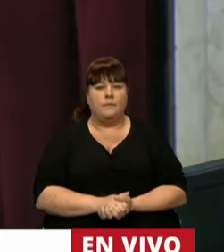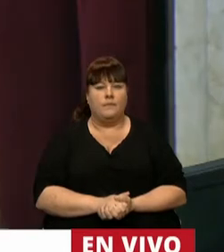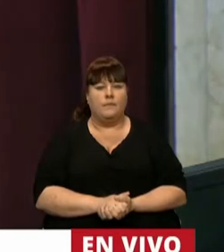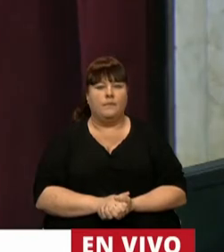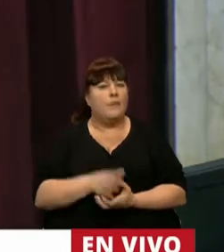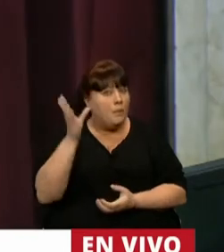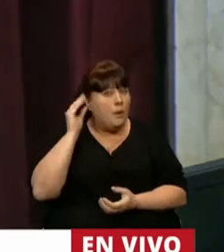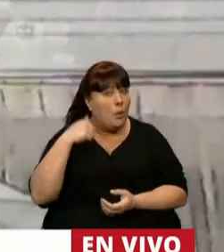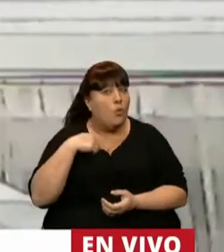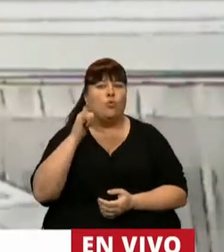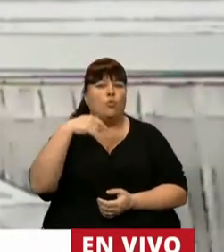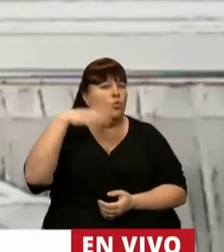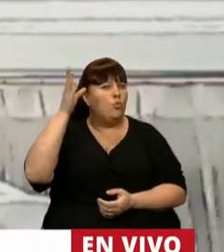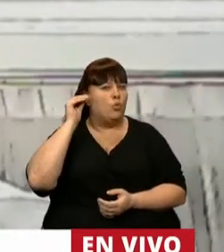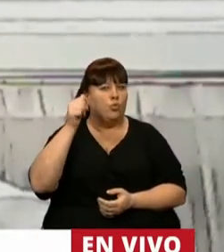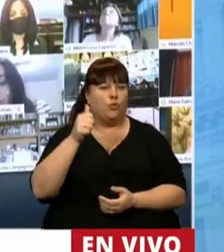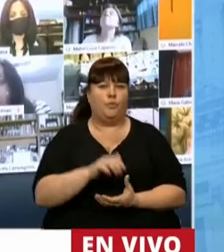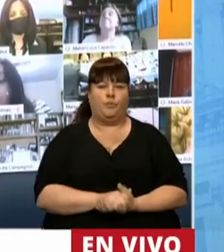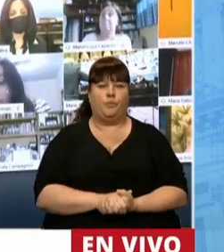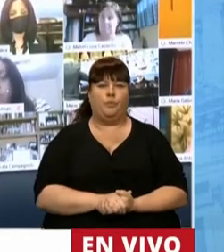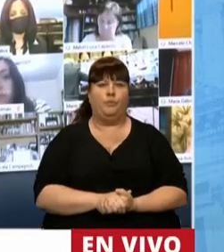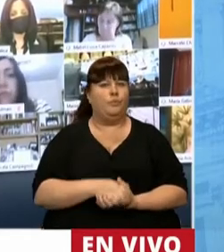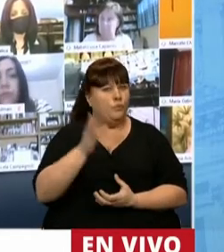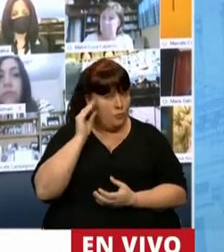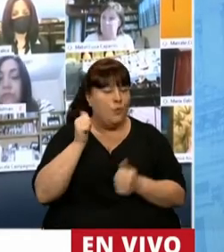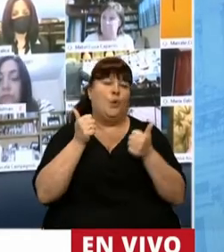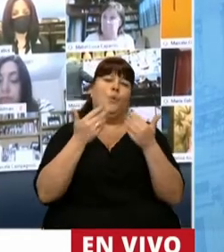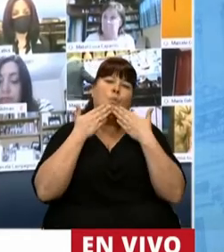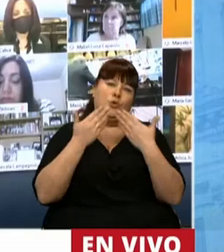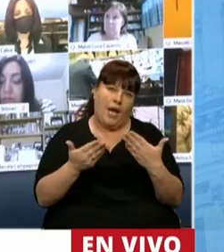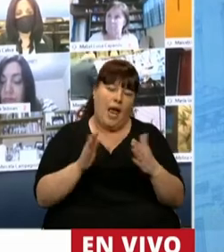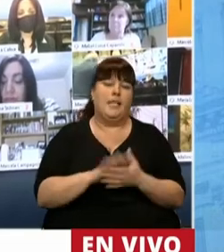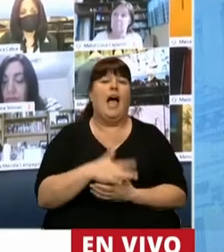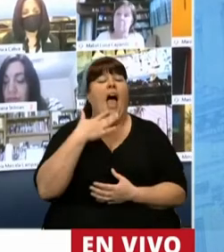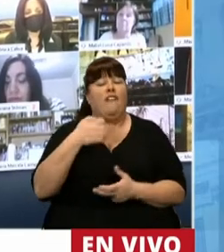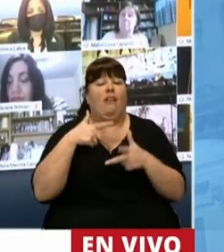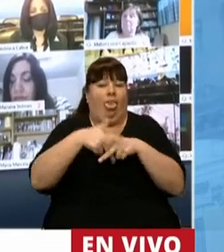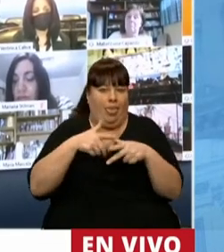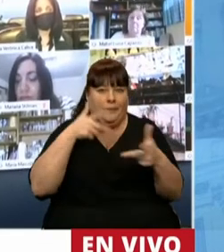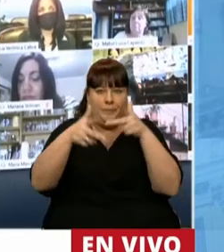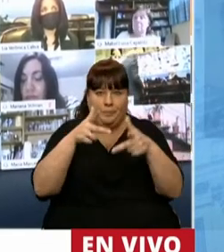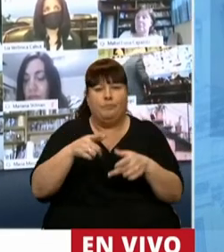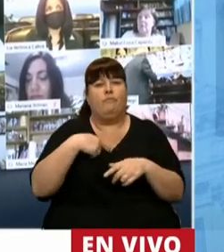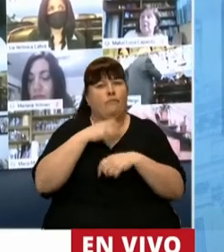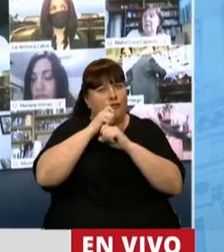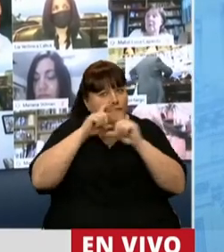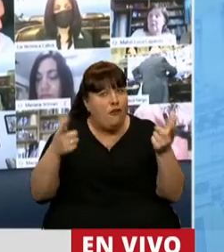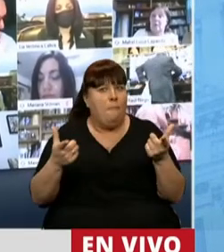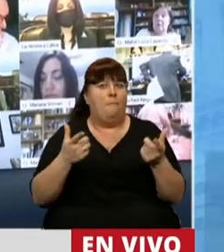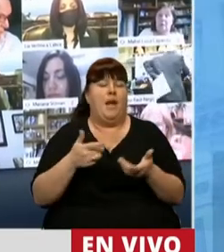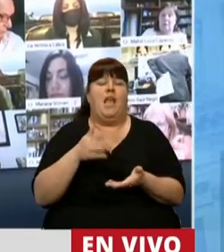¿Ahí me escucha? Ahí lo escucho, diputado. Bueno, muchísimas gracias. La verdad que le decía que, con mucha sorpresa,